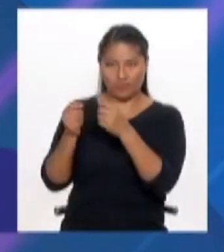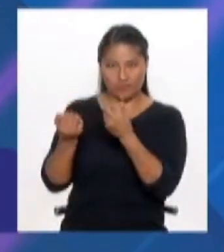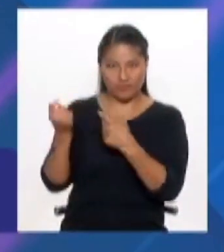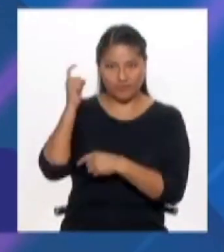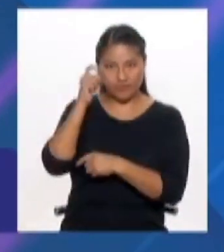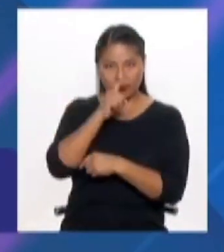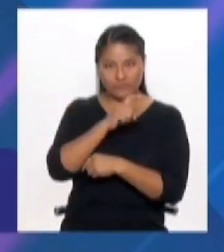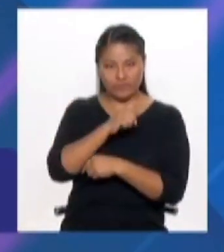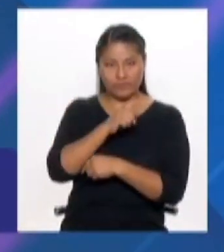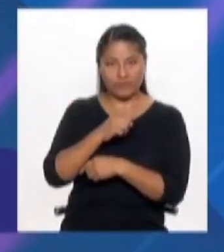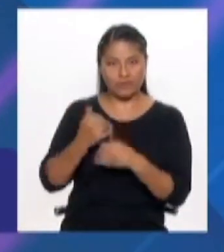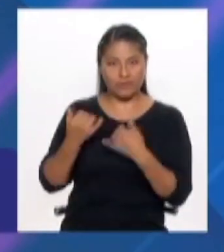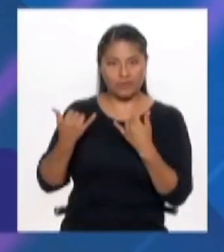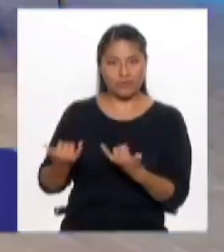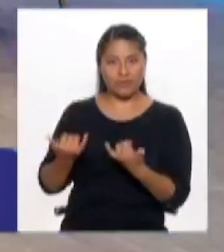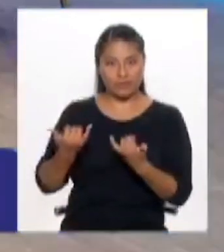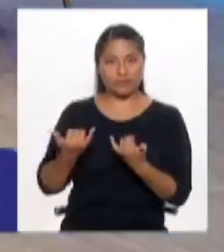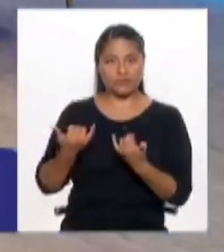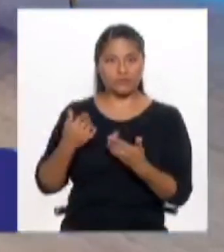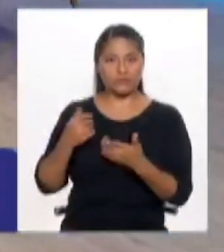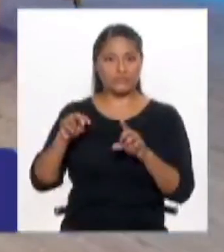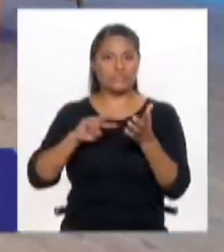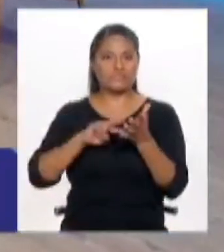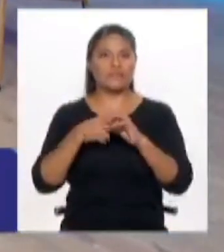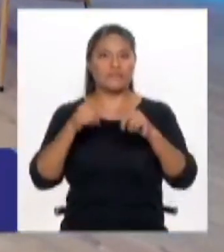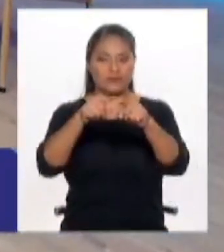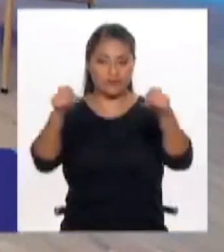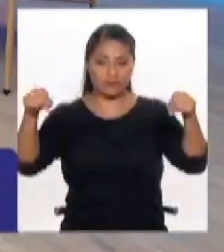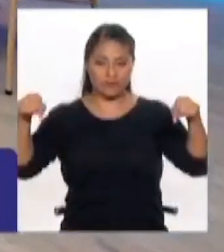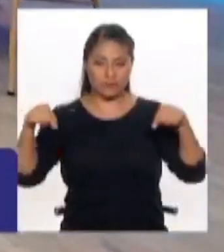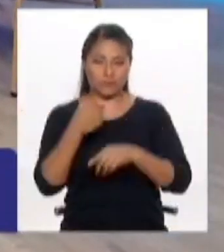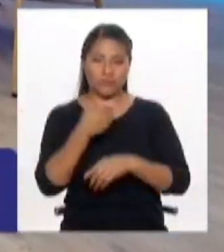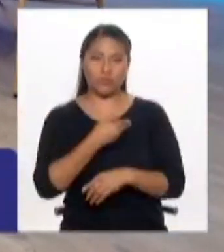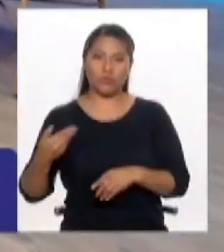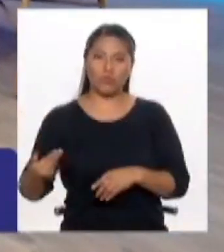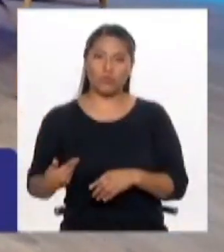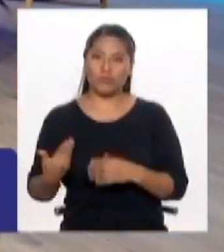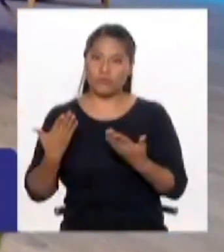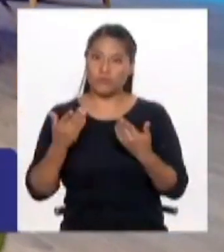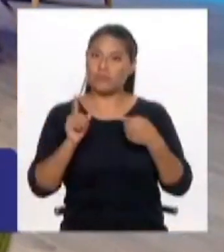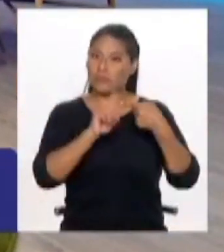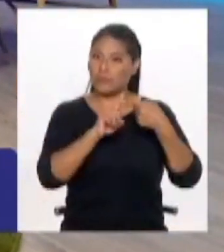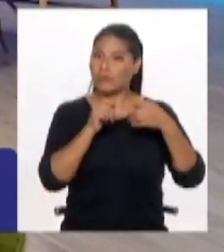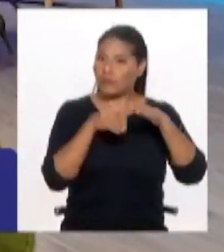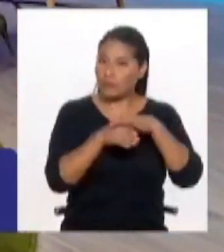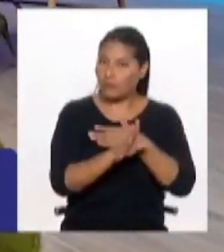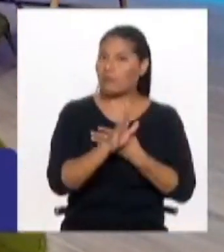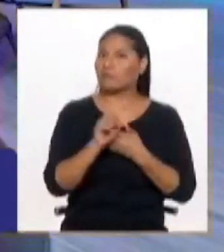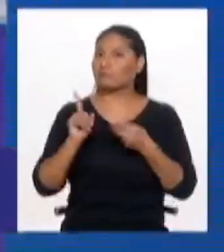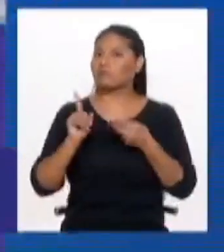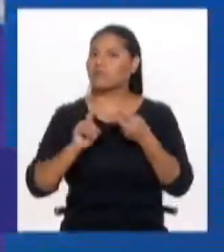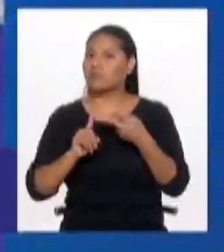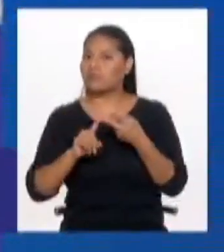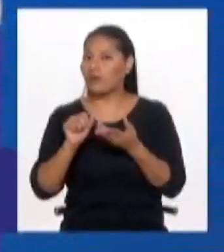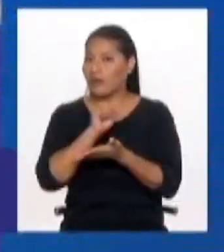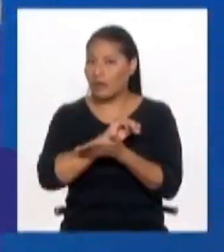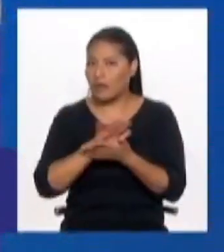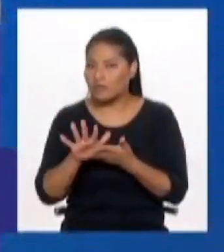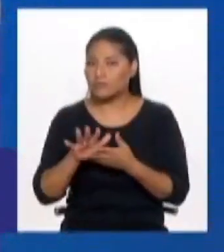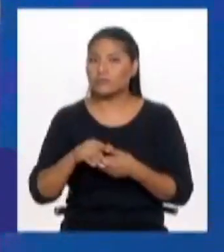entender la lógica de un espacio público que es de libre acceso, que tiene que ser gratuito